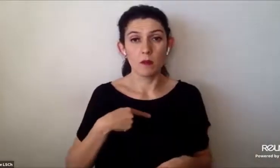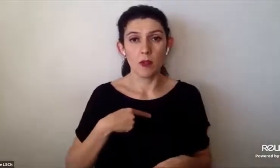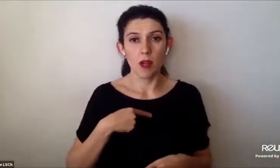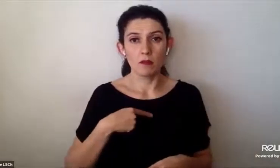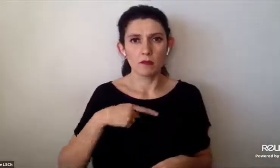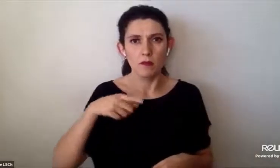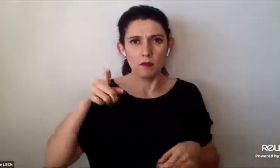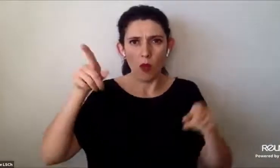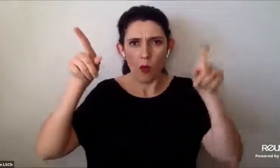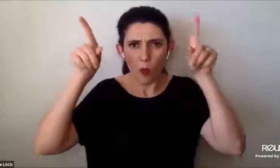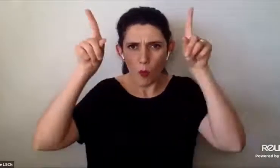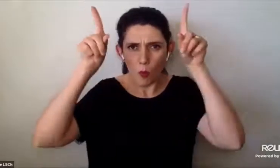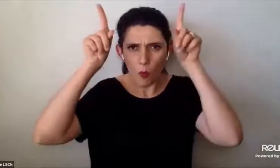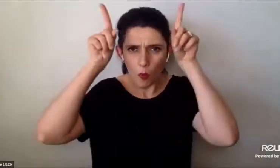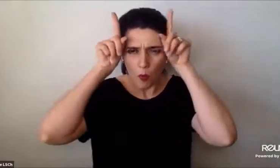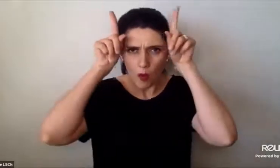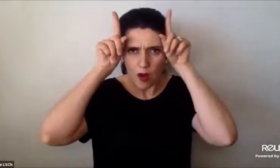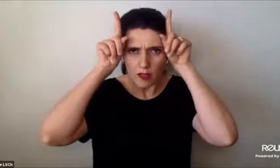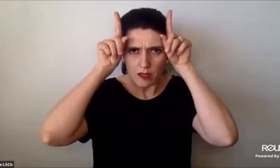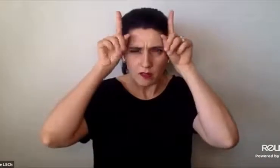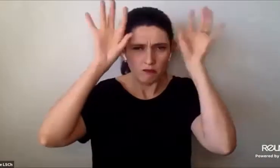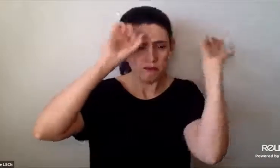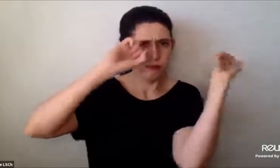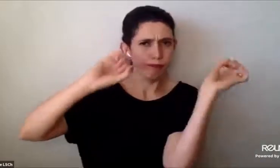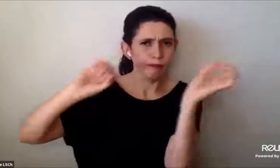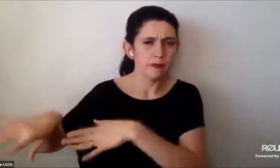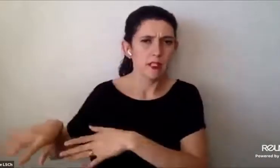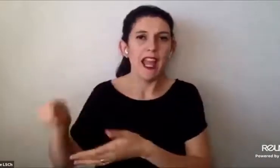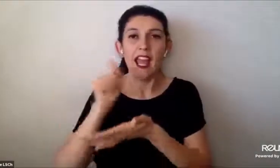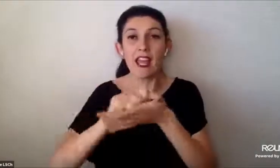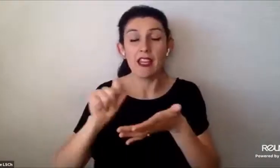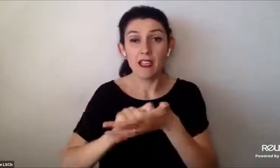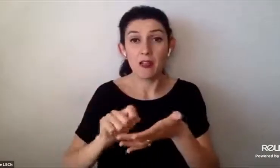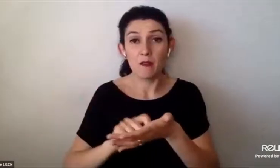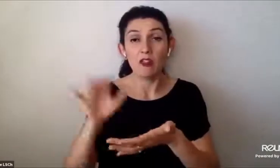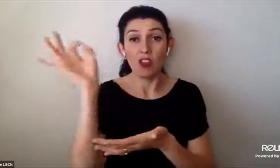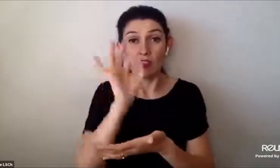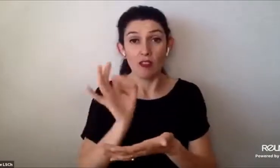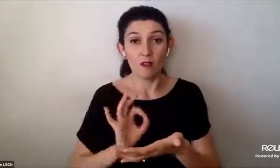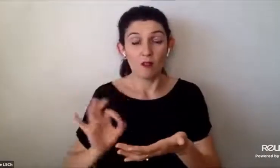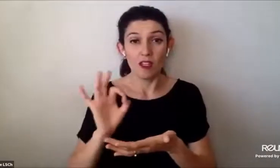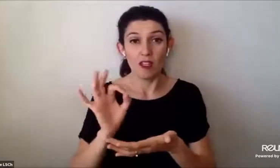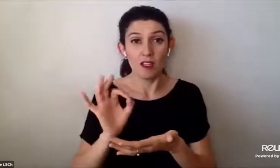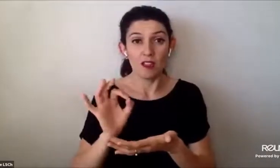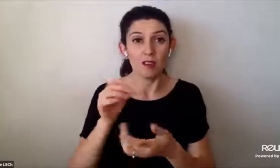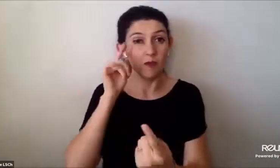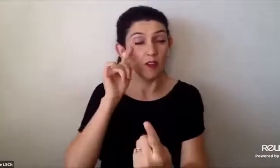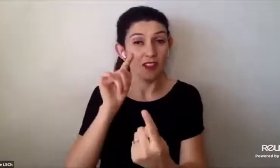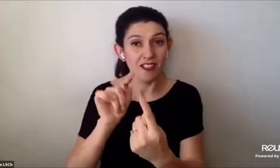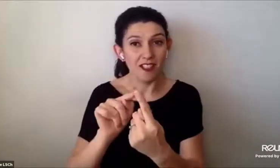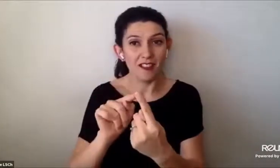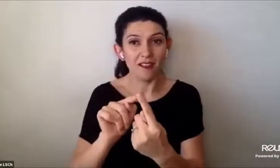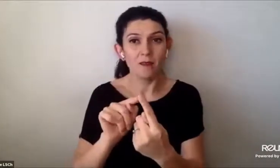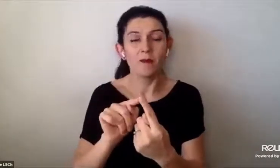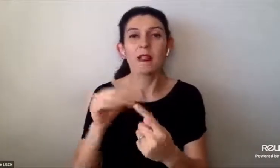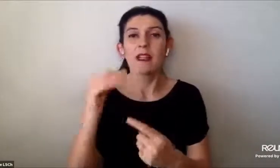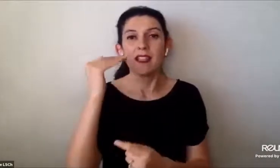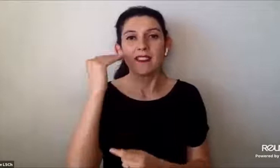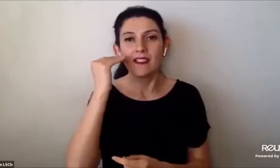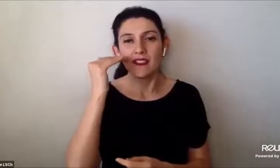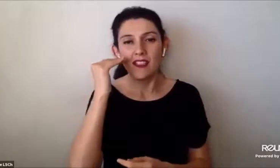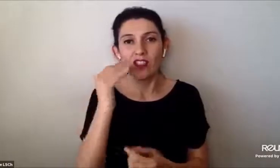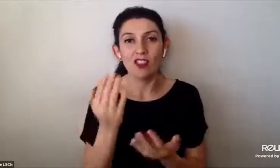escribiendo e ilustrando para niñas con necesidades educativas especiales desde la adultez neurotípica. Esta